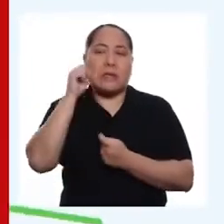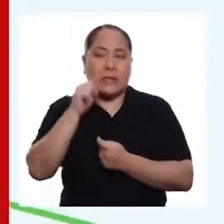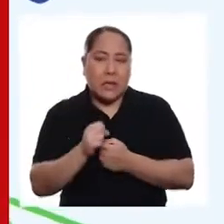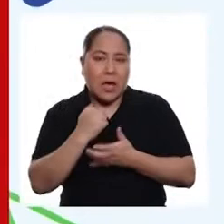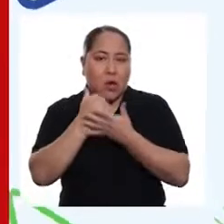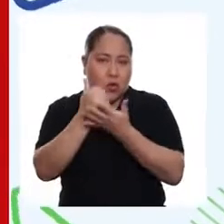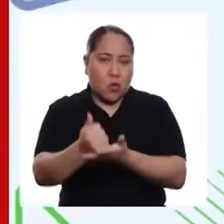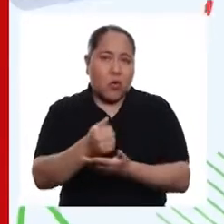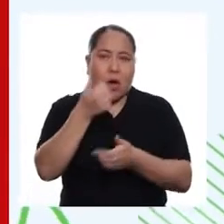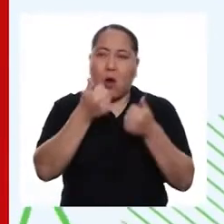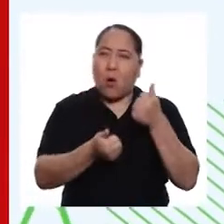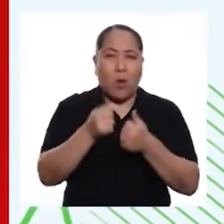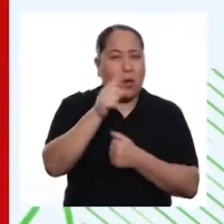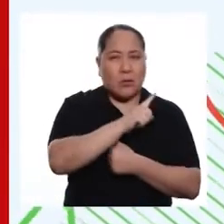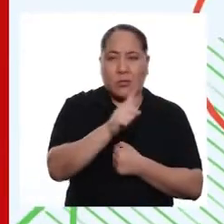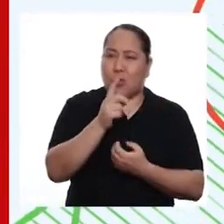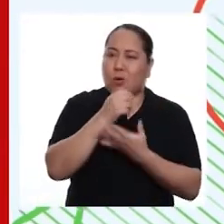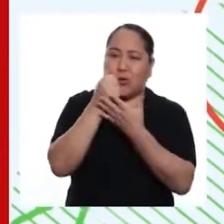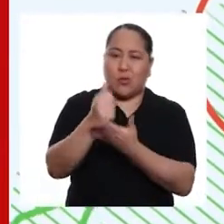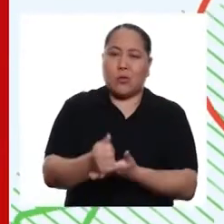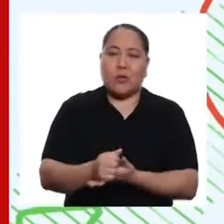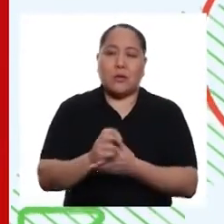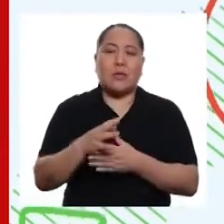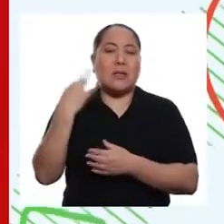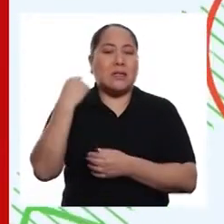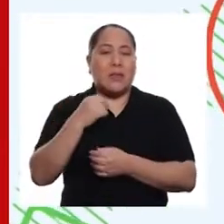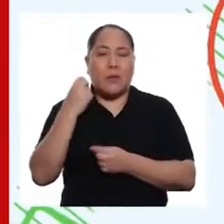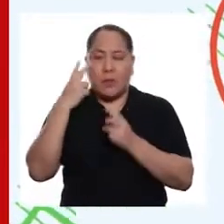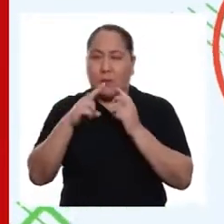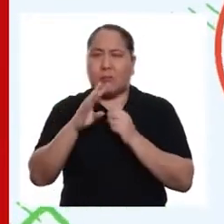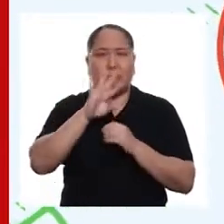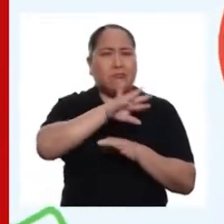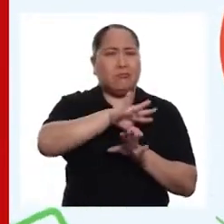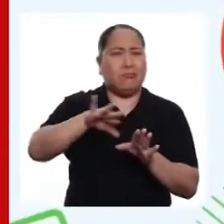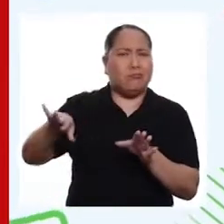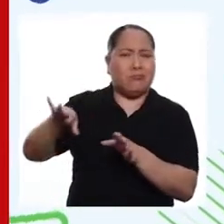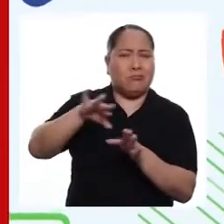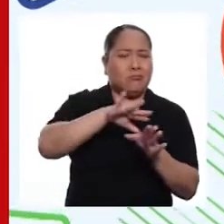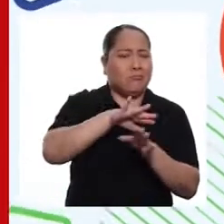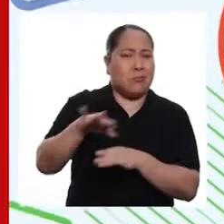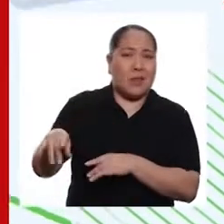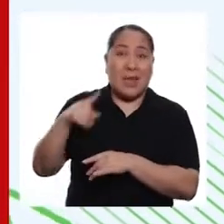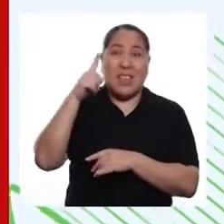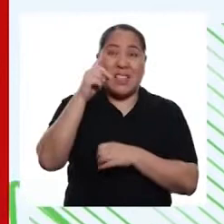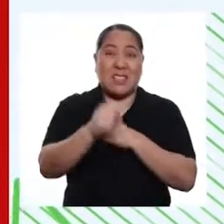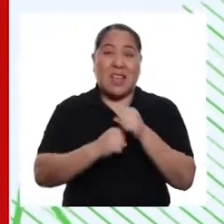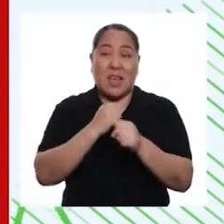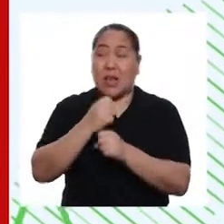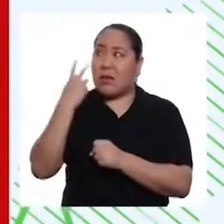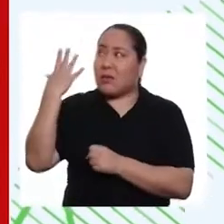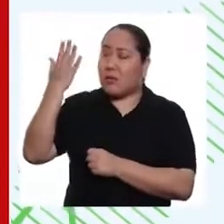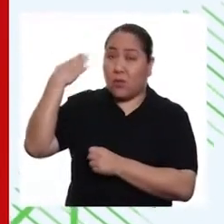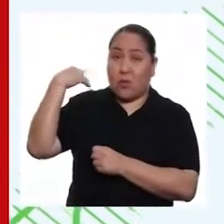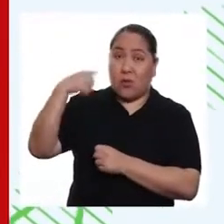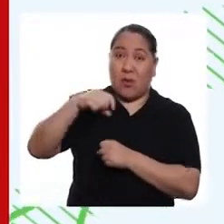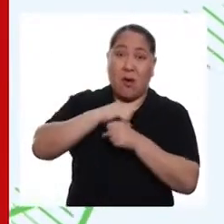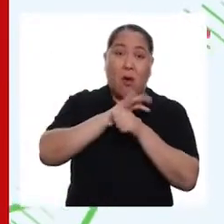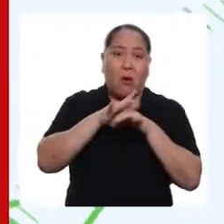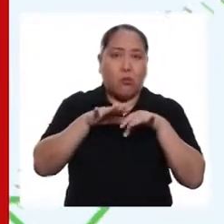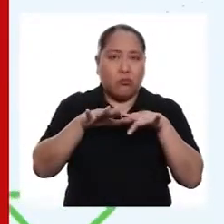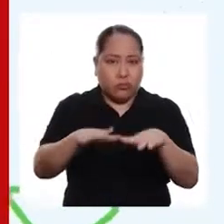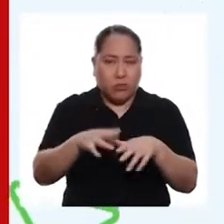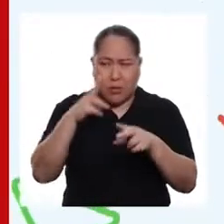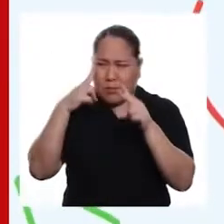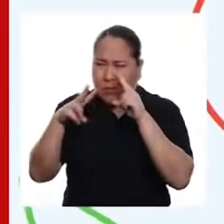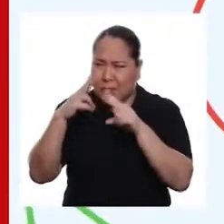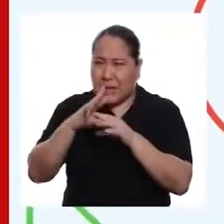funcionan y cuáles no. habiendo pasado siempre desapercibido, recién en el último año con la pandemia, hemos podido